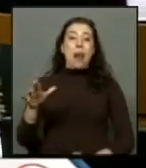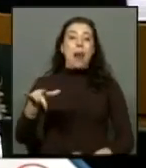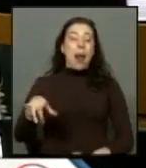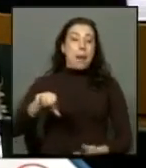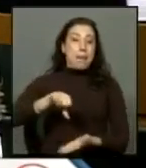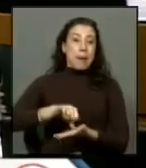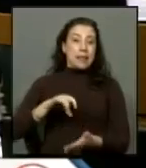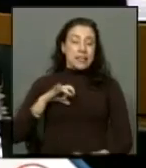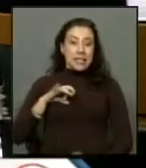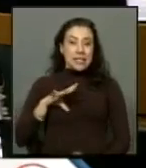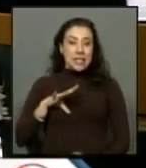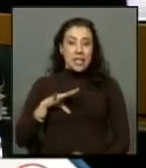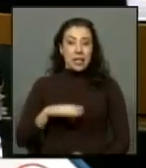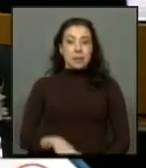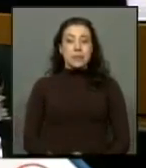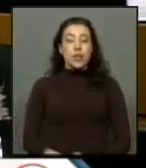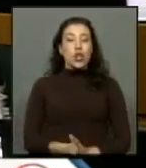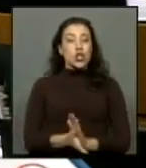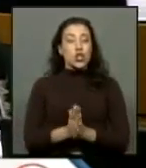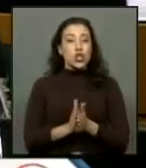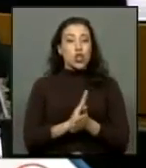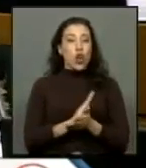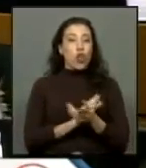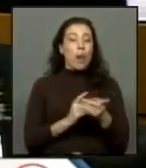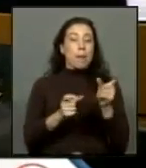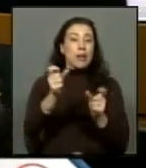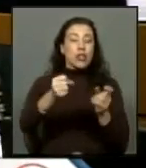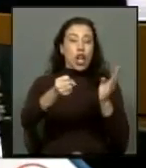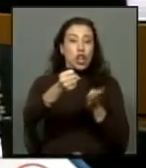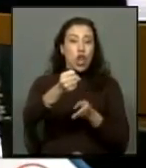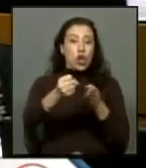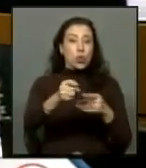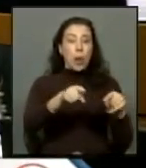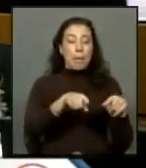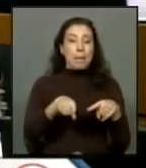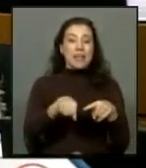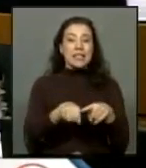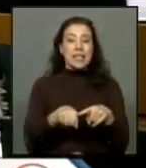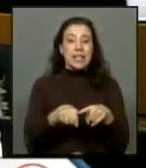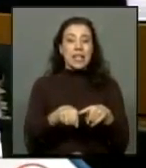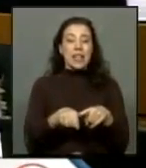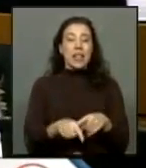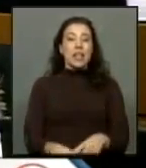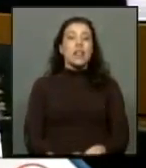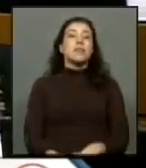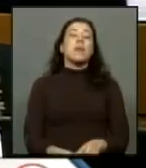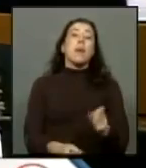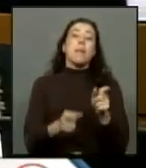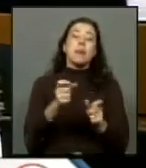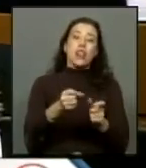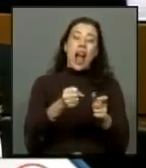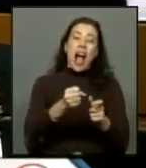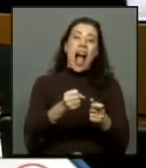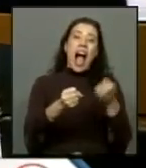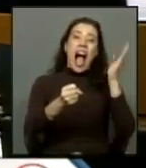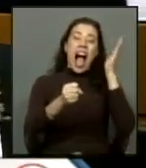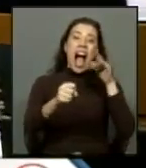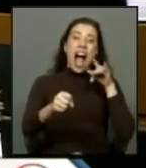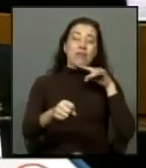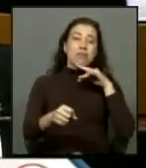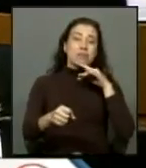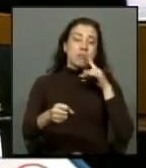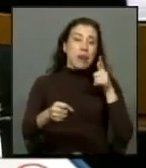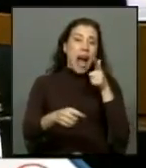Chile y siguiendo con todos aquellos que fueron torturados y perseguidos que fueron asesinados o desaparecidos